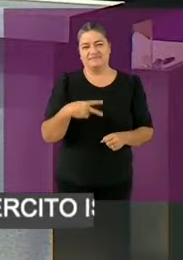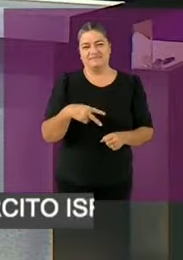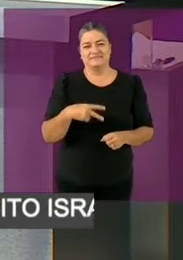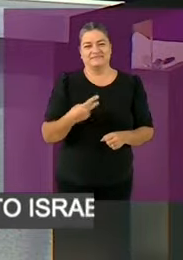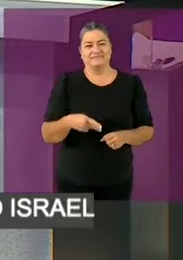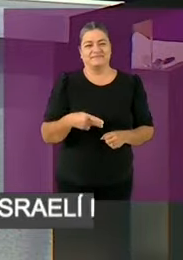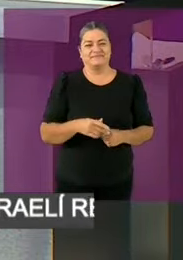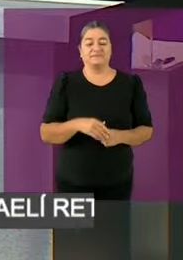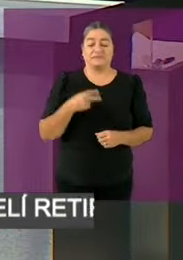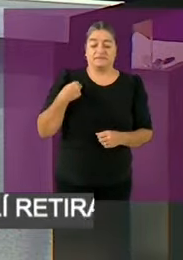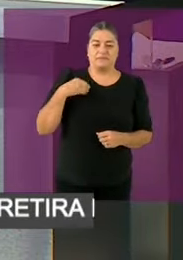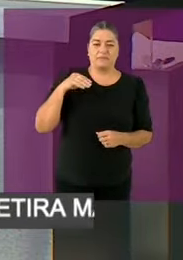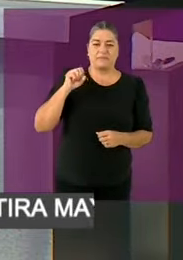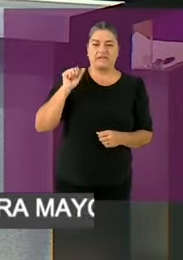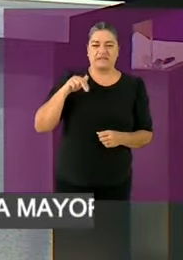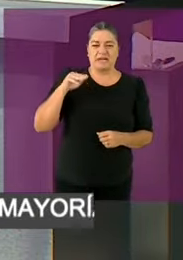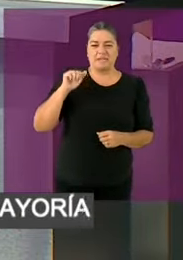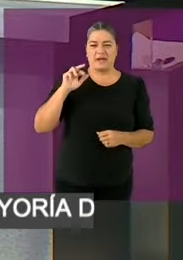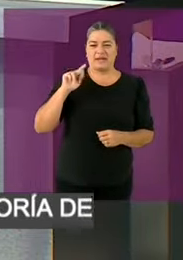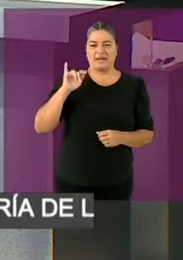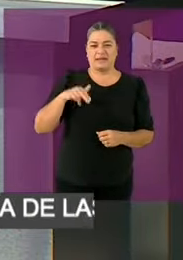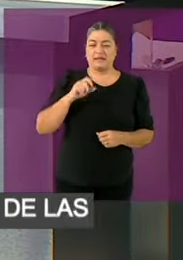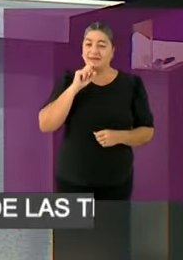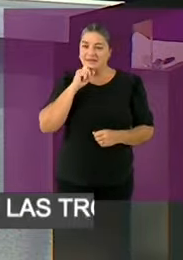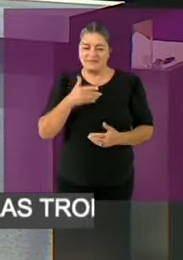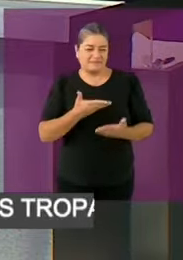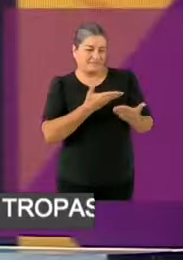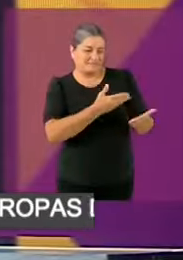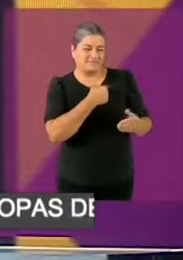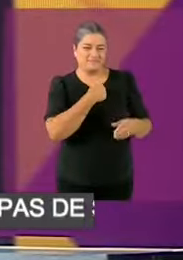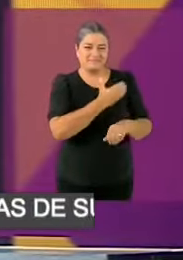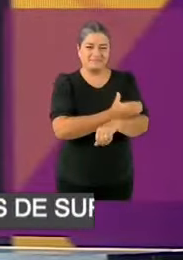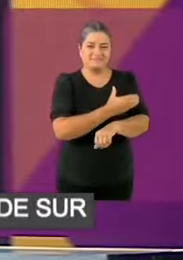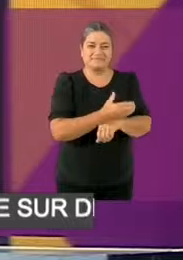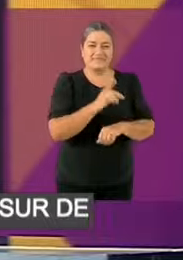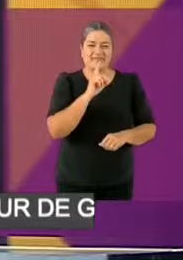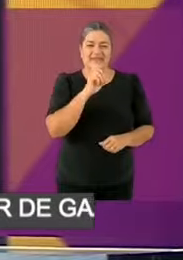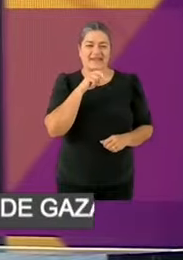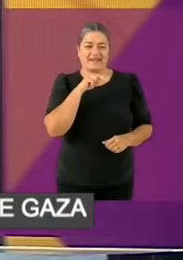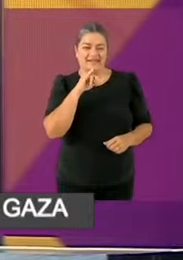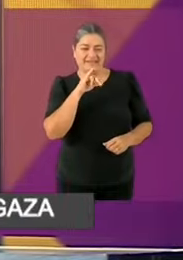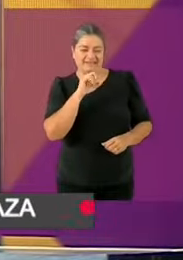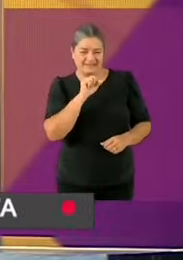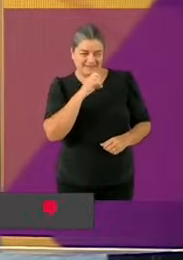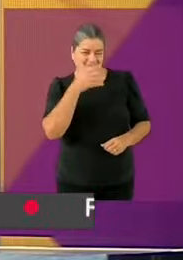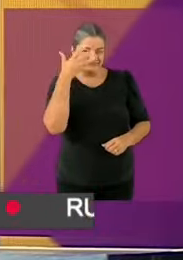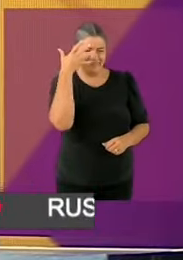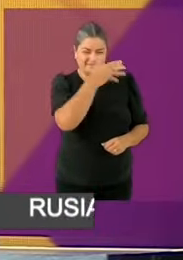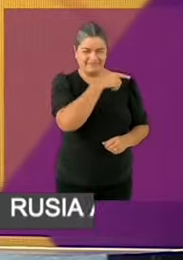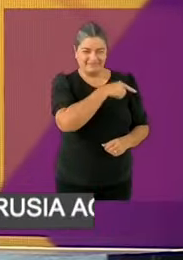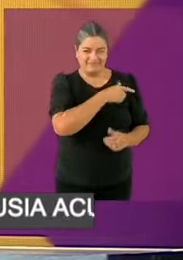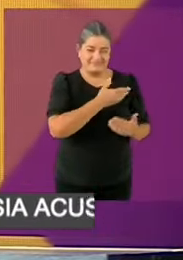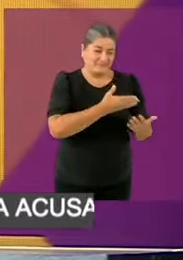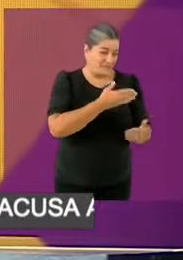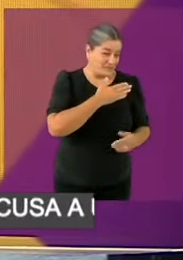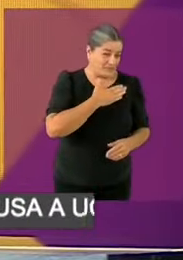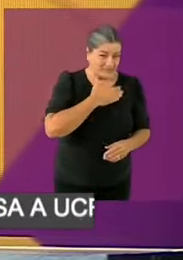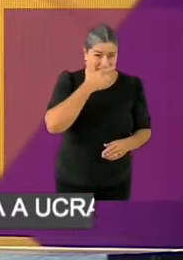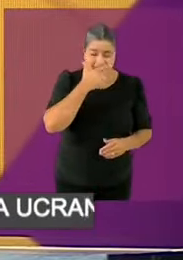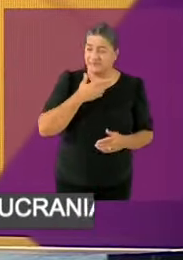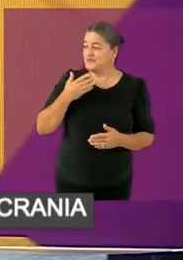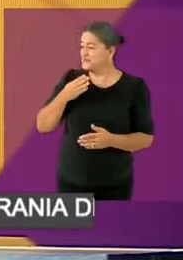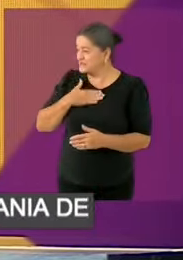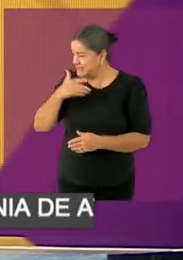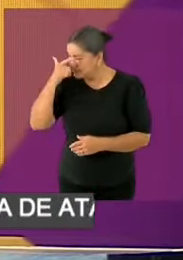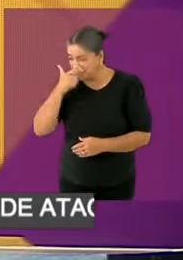Merkel, con quien tendré el honor de conducir esta noche. Denise, muy buenas noches. Buenas noches y gracias, Manuel. Es un placer estar aquí en esta sala